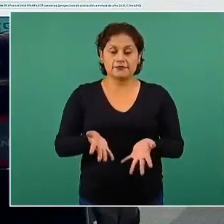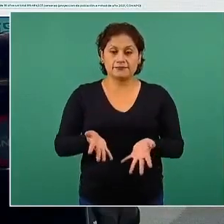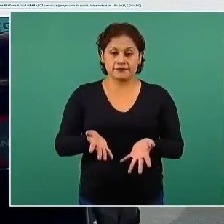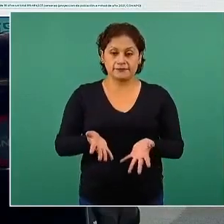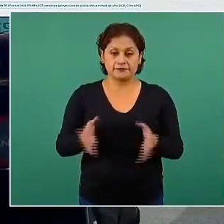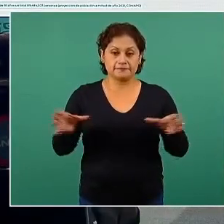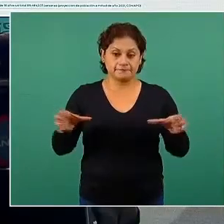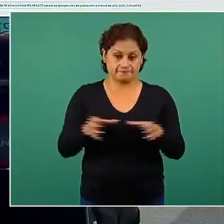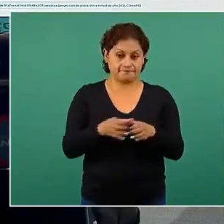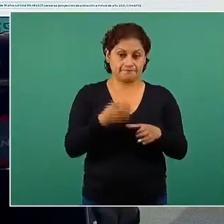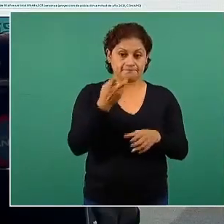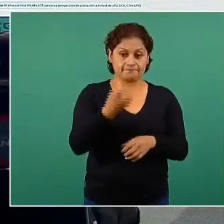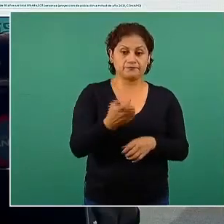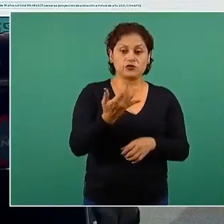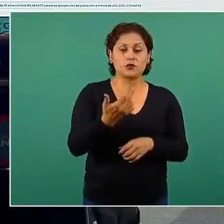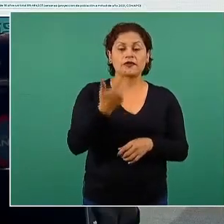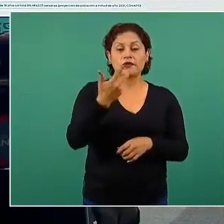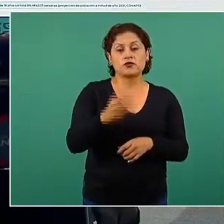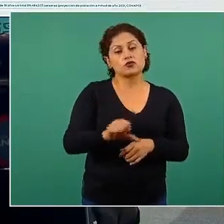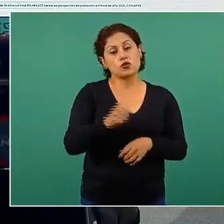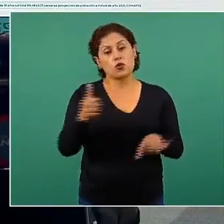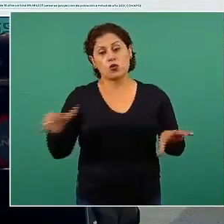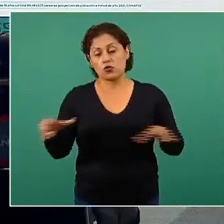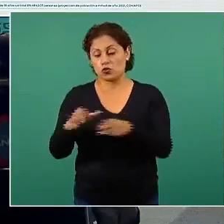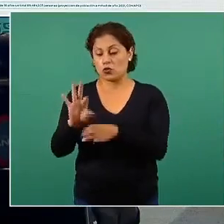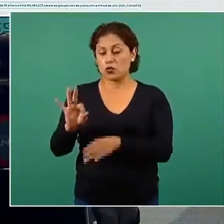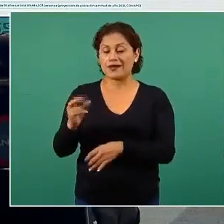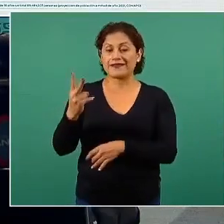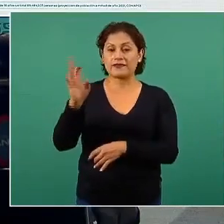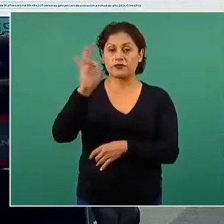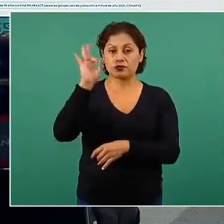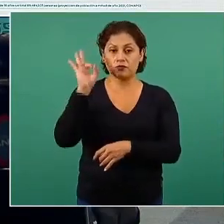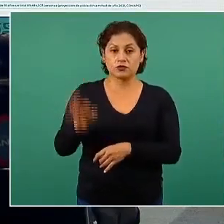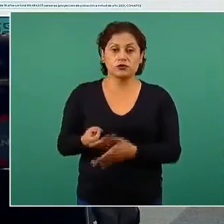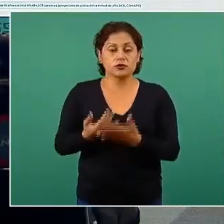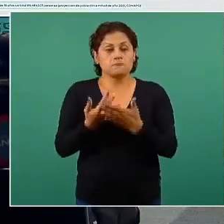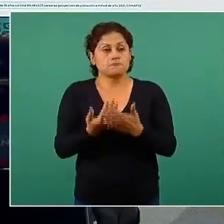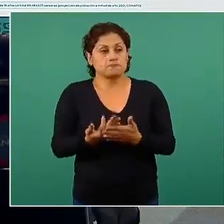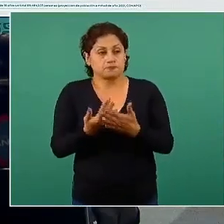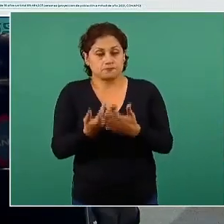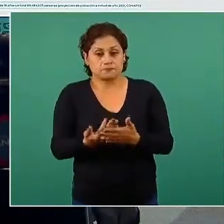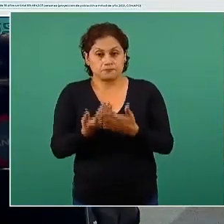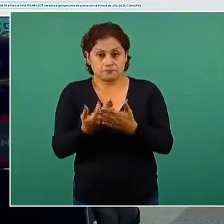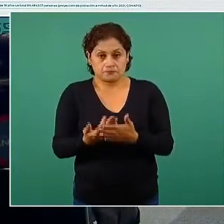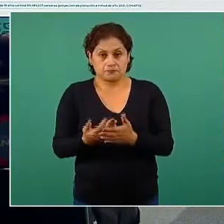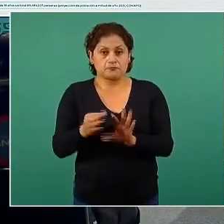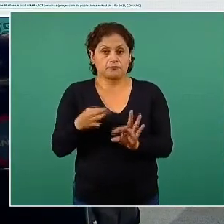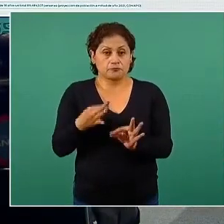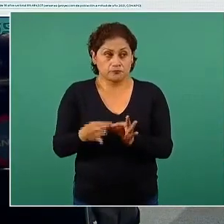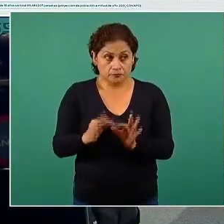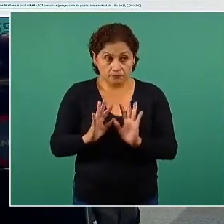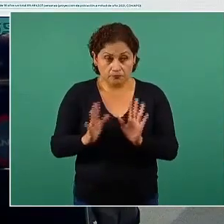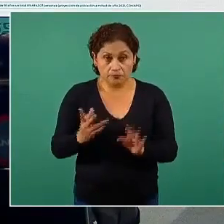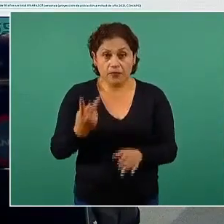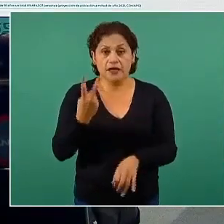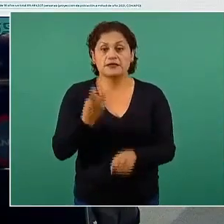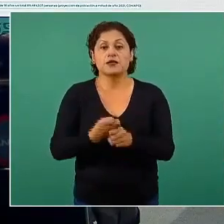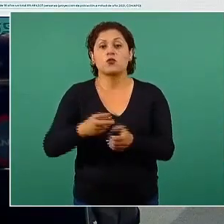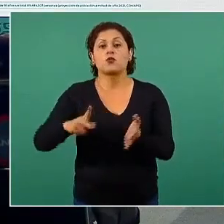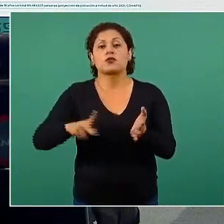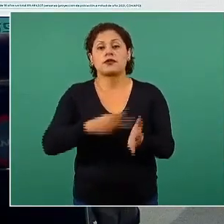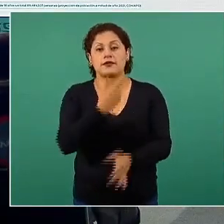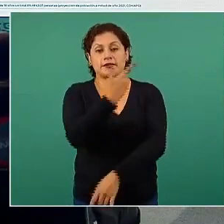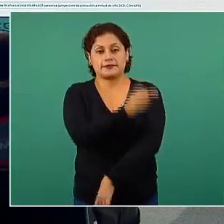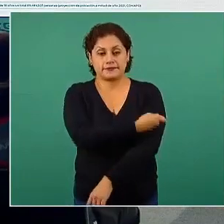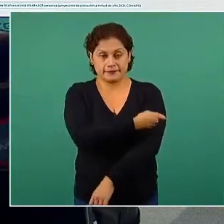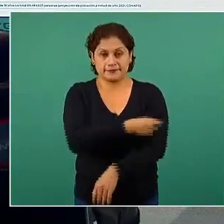de personas. Y el 42 por ciento están en espera de recibir su segunda dosis.